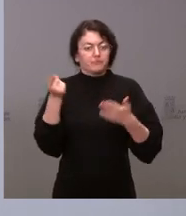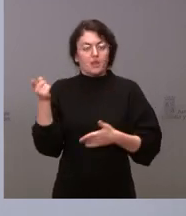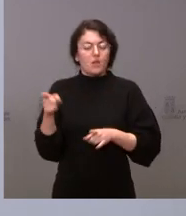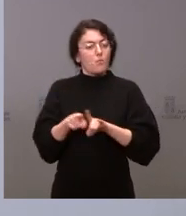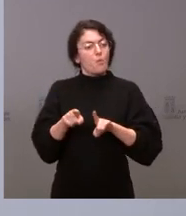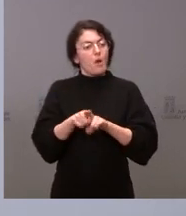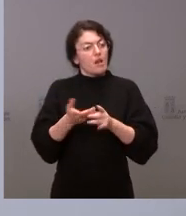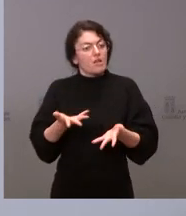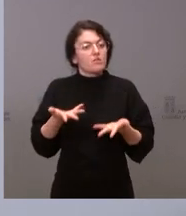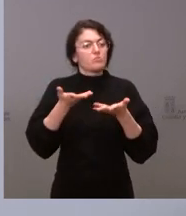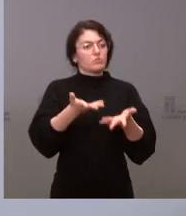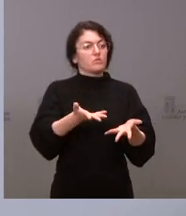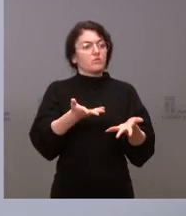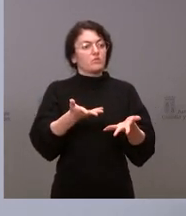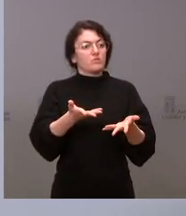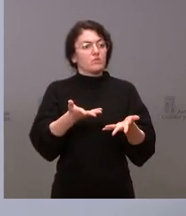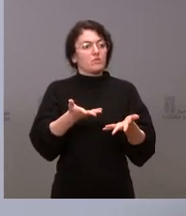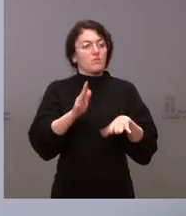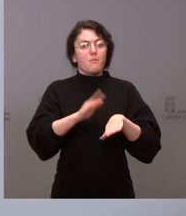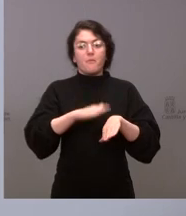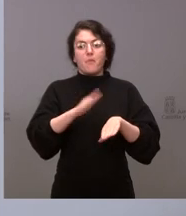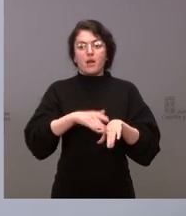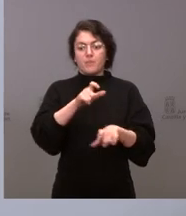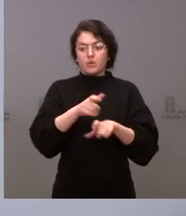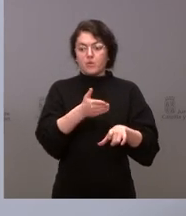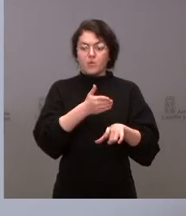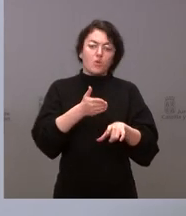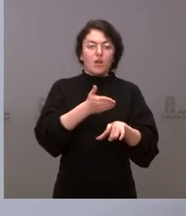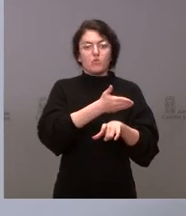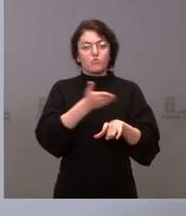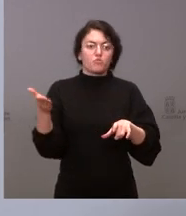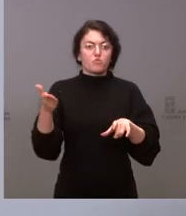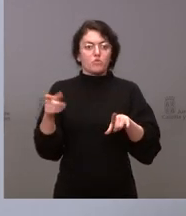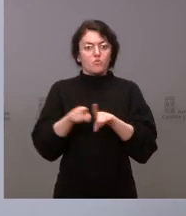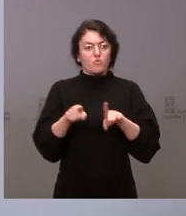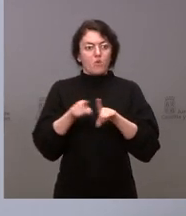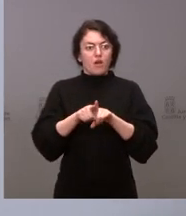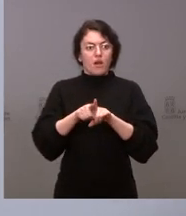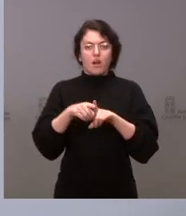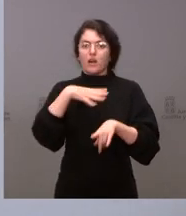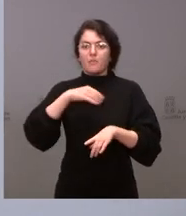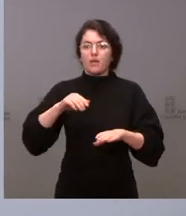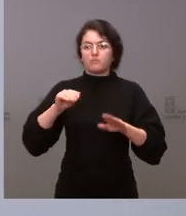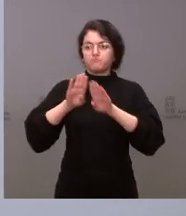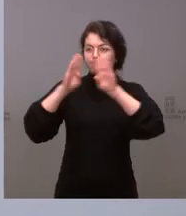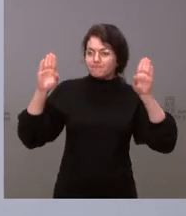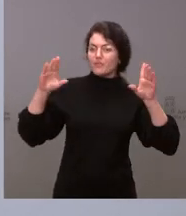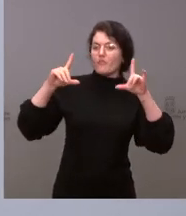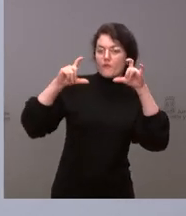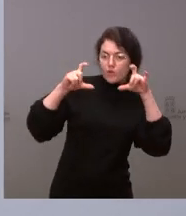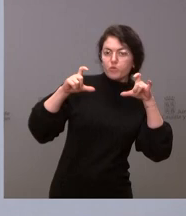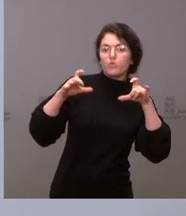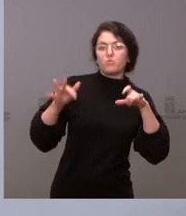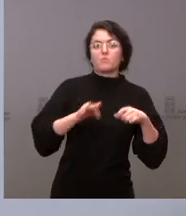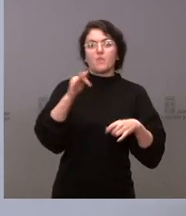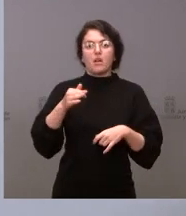de todos los que quisieron hablar un fotocall y un equipo de megafonía, precisamente para